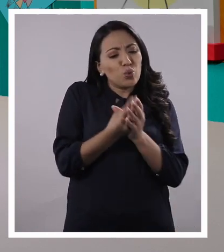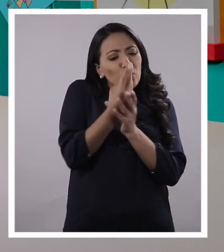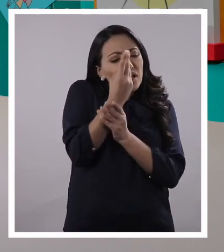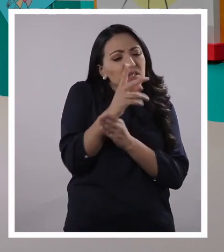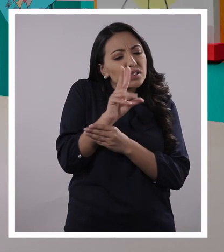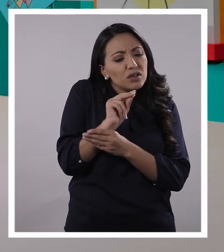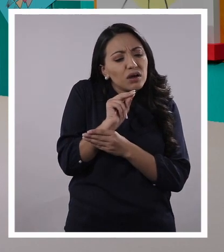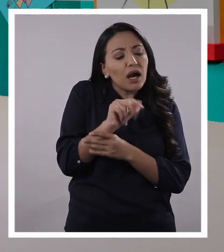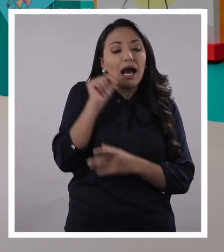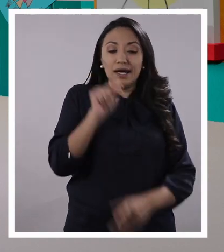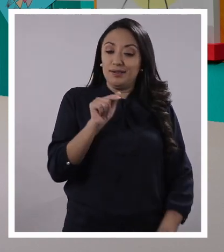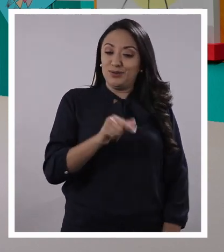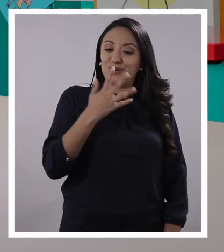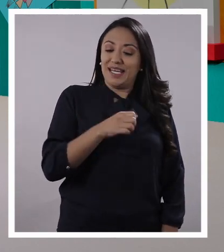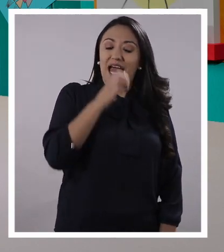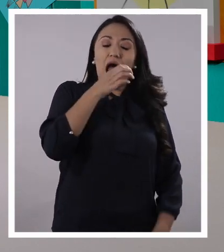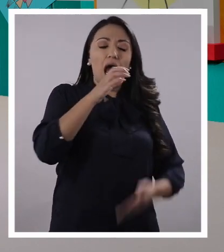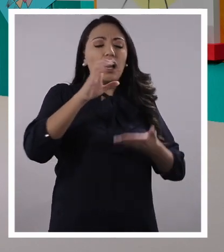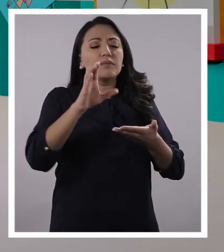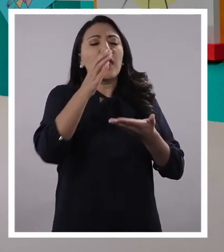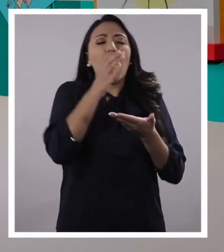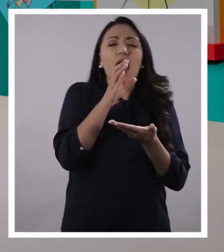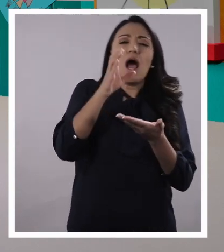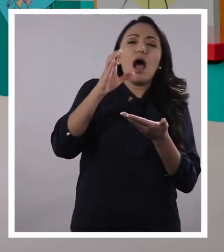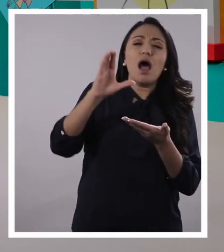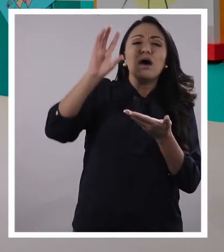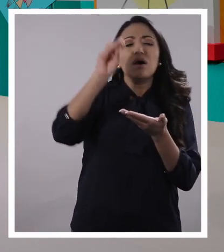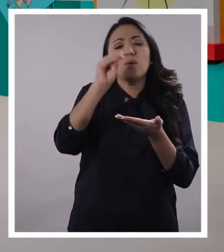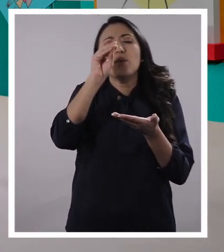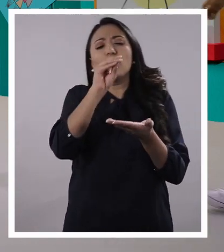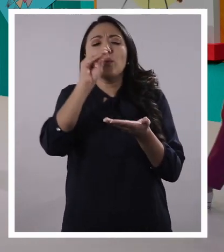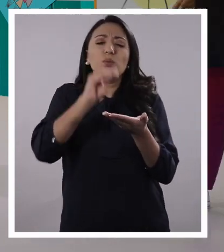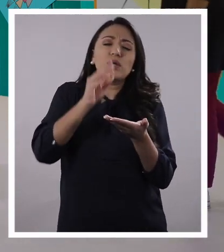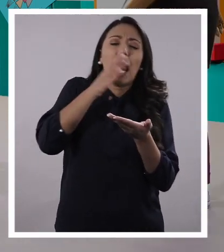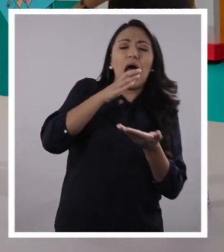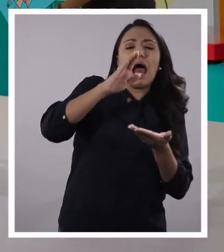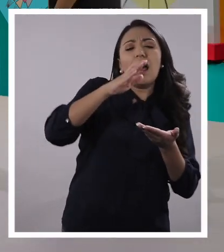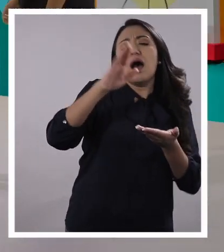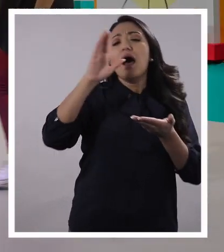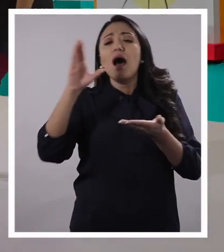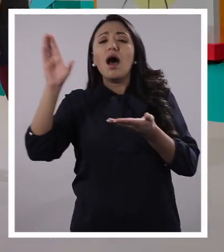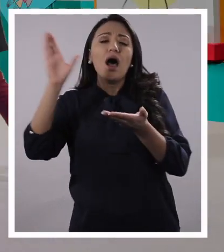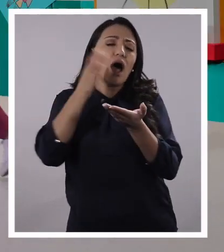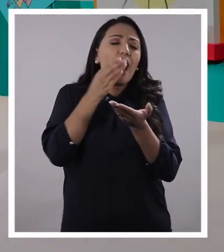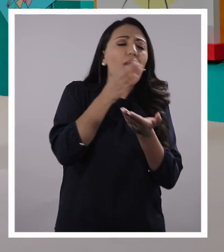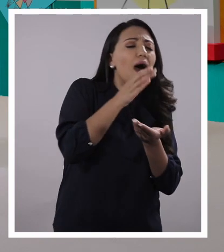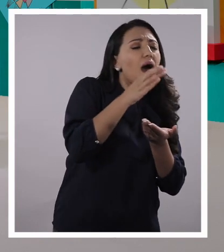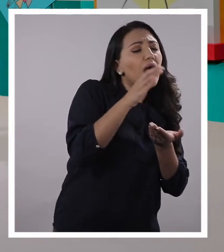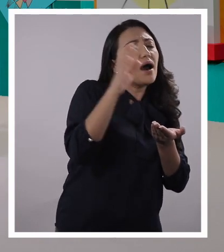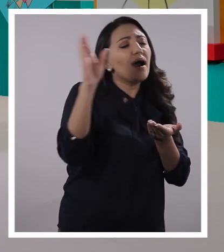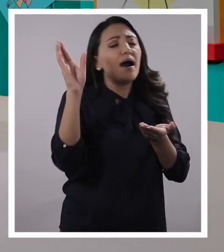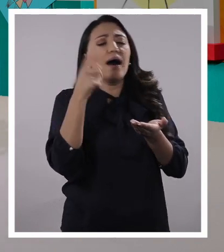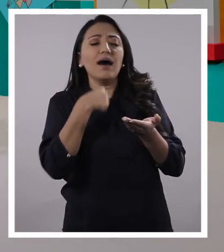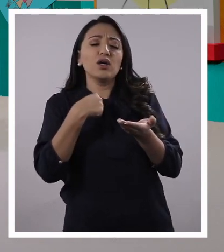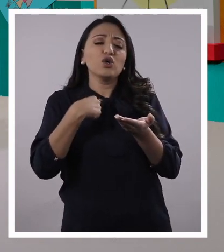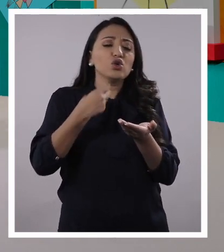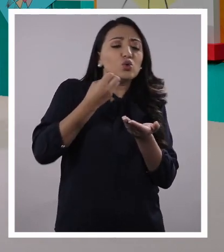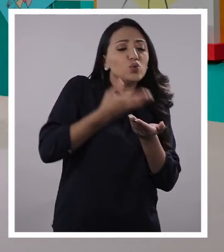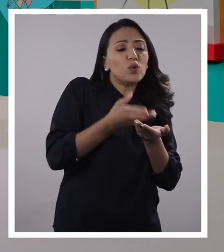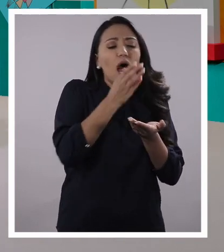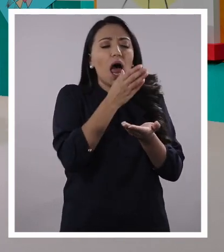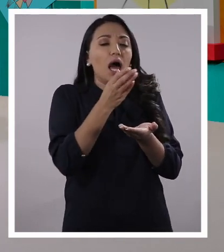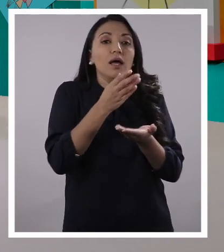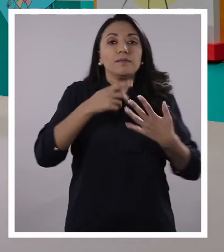¿Quieres que te cante, picarona? ¿Cómo échate flores? Si eres un jardín, con